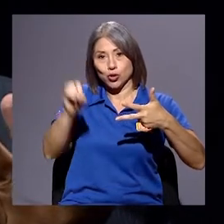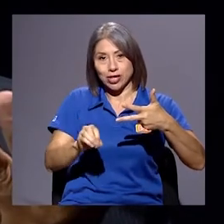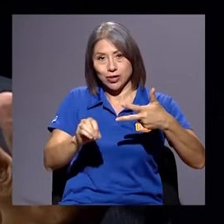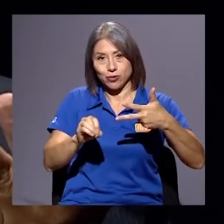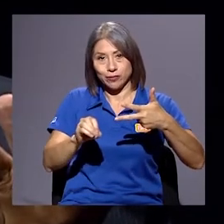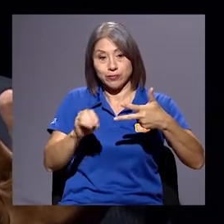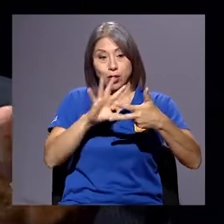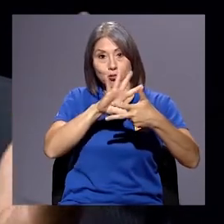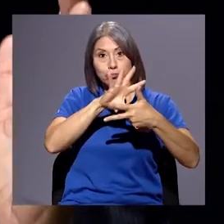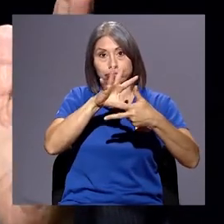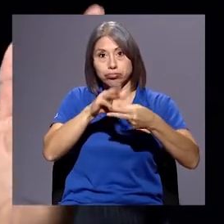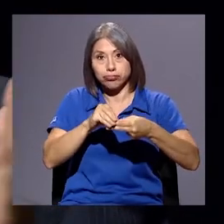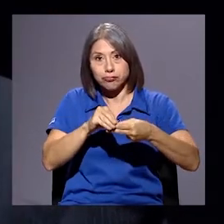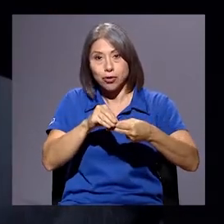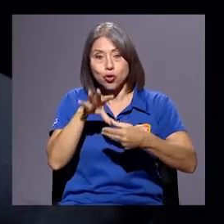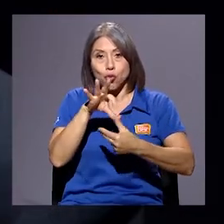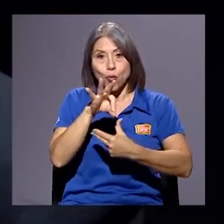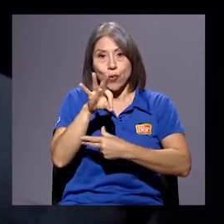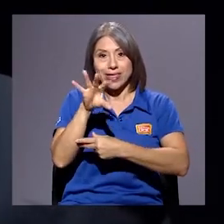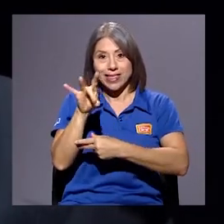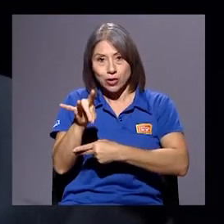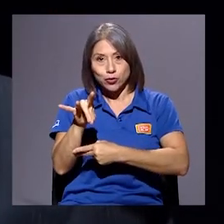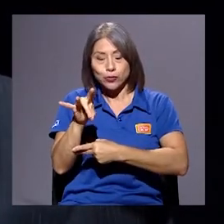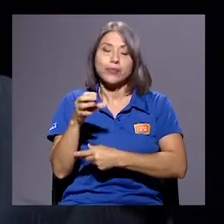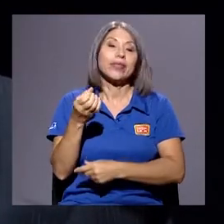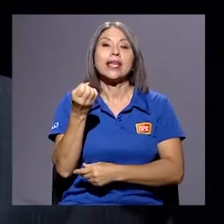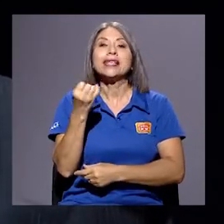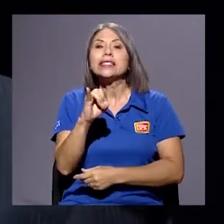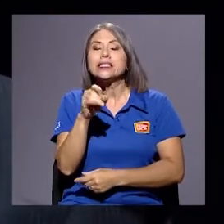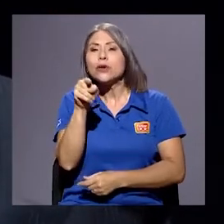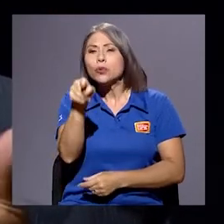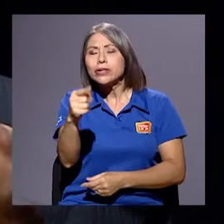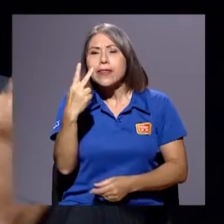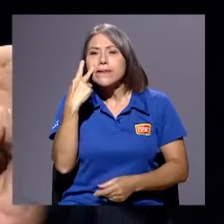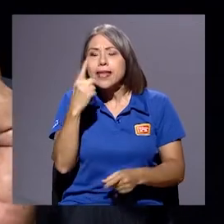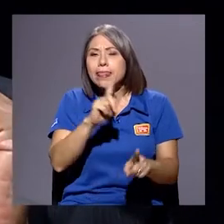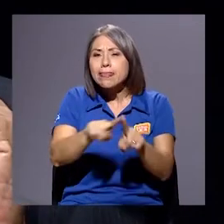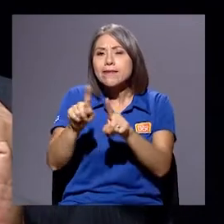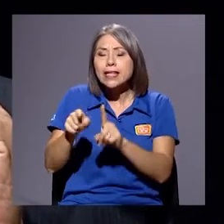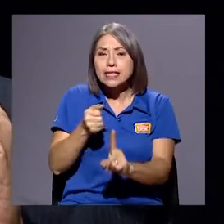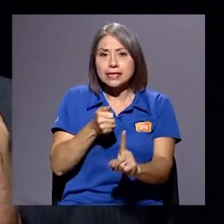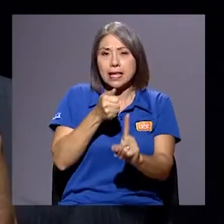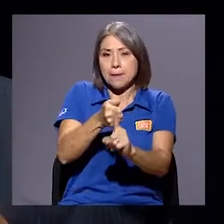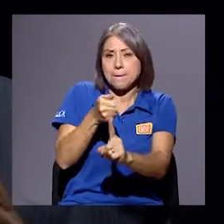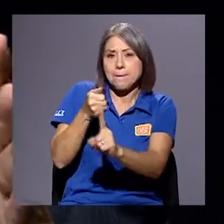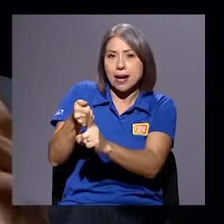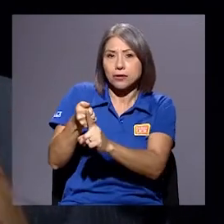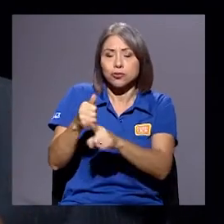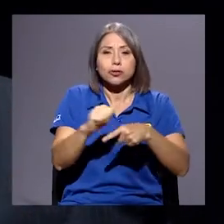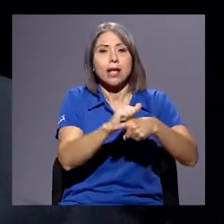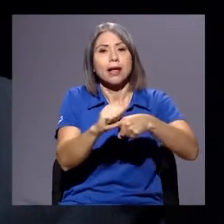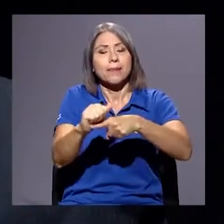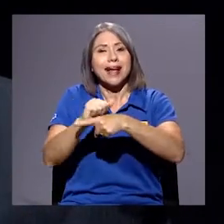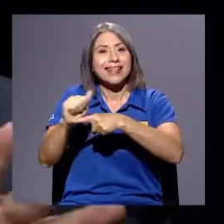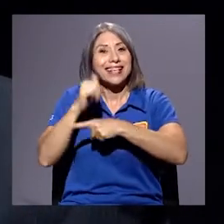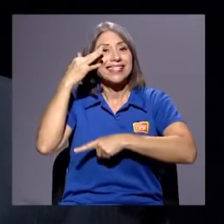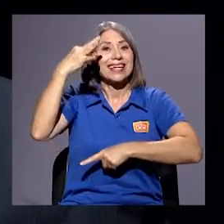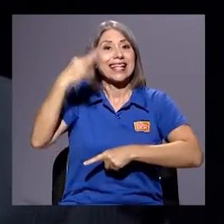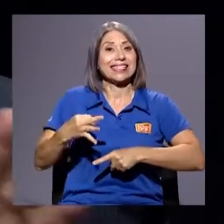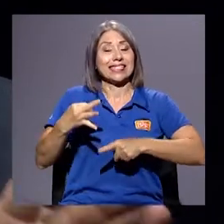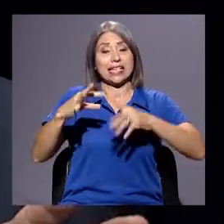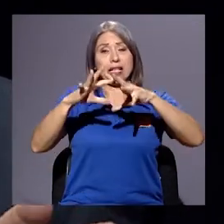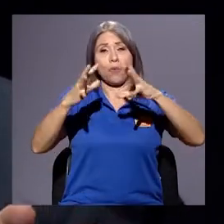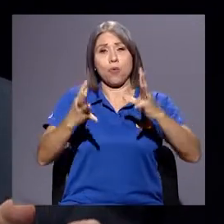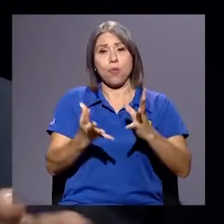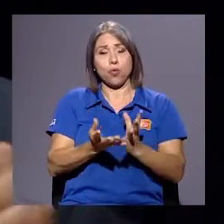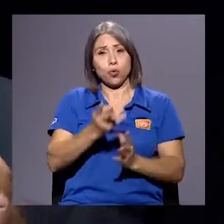efectivamente impactos en las prácticas y las creencias del mundo católico, que también es muy diverso y